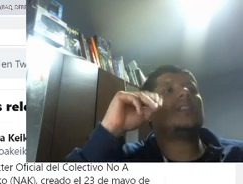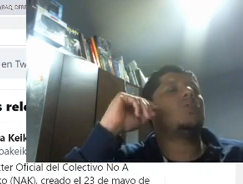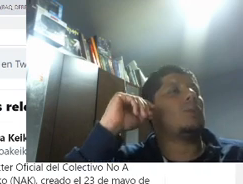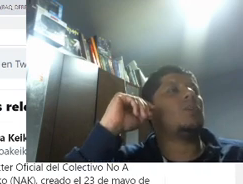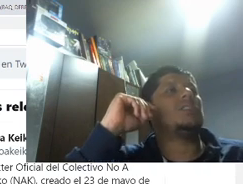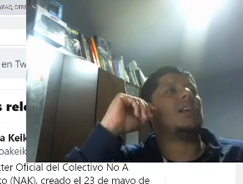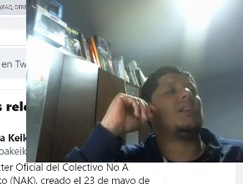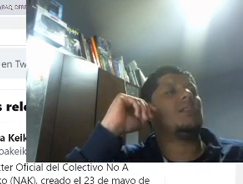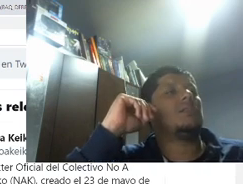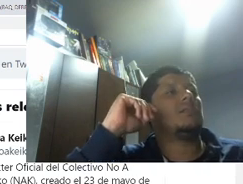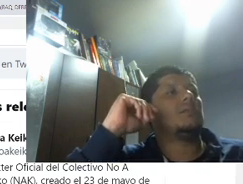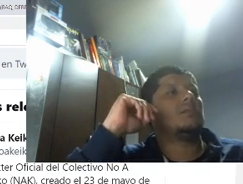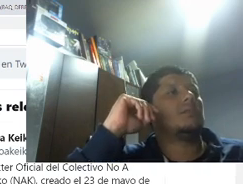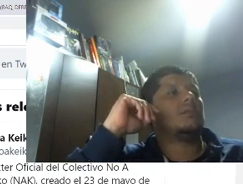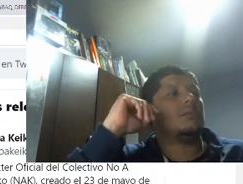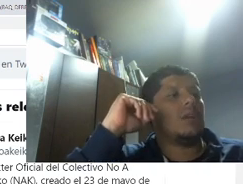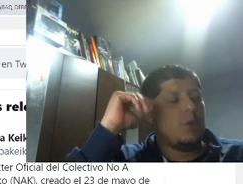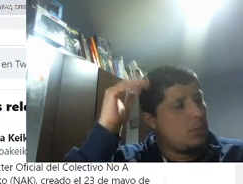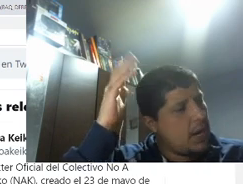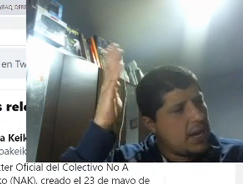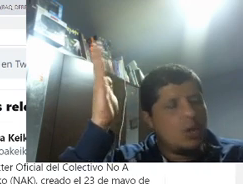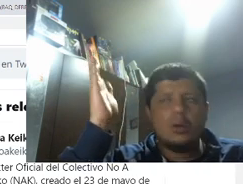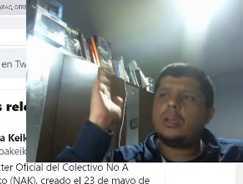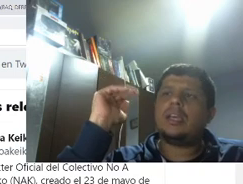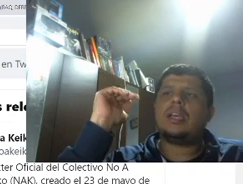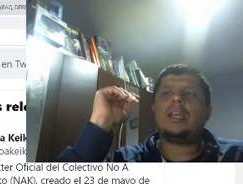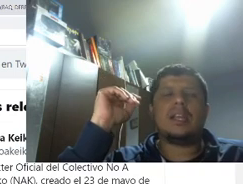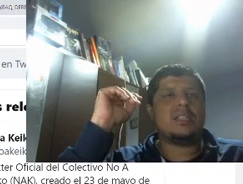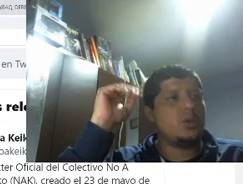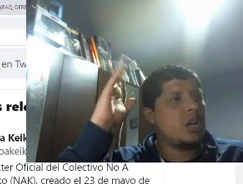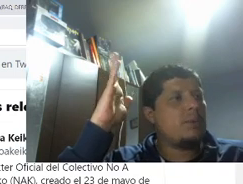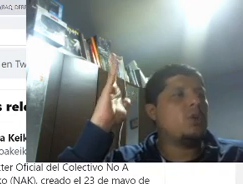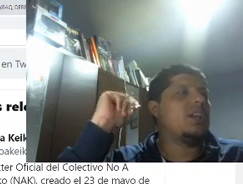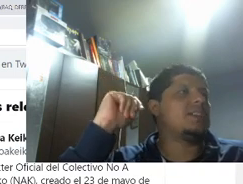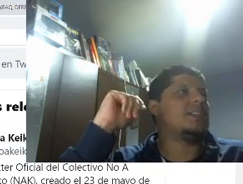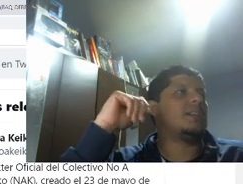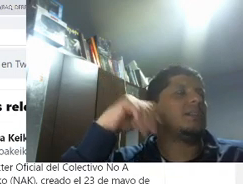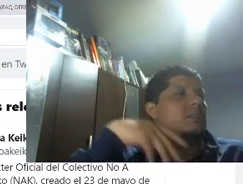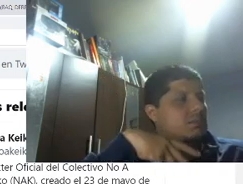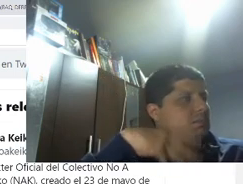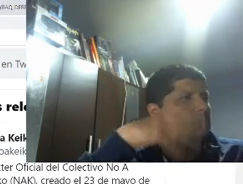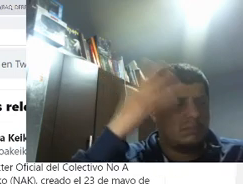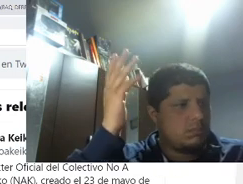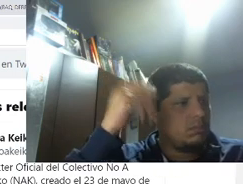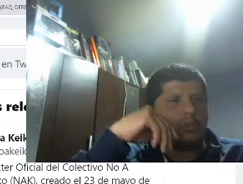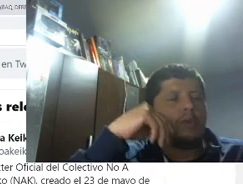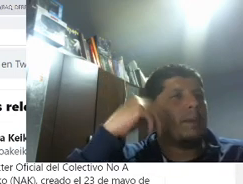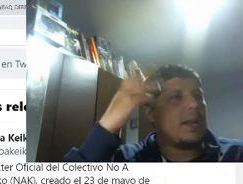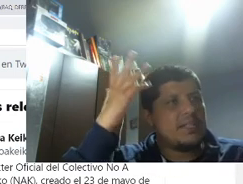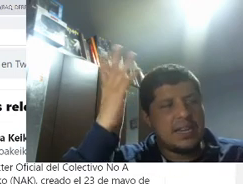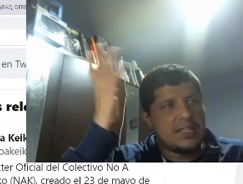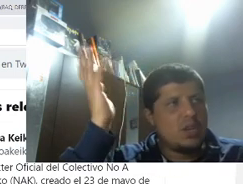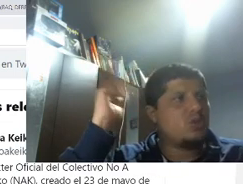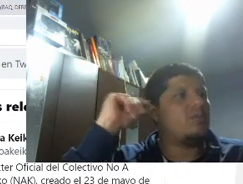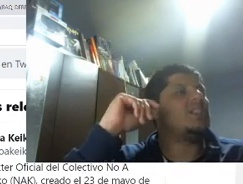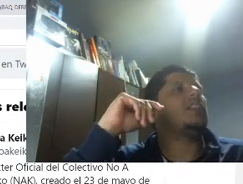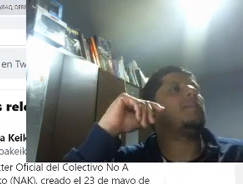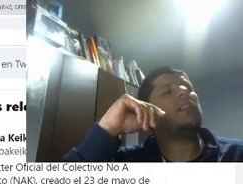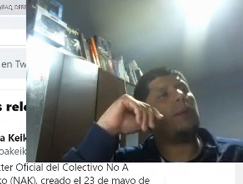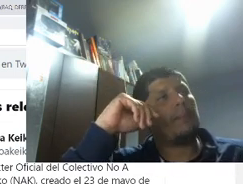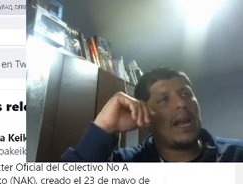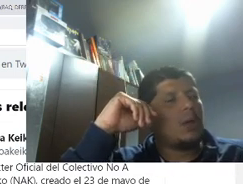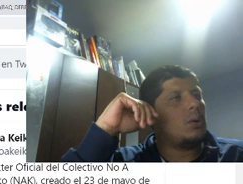probablemente sea una muestra. A mí no me agradó que el señor Cavero ingresase. No me parece que esté lo